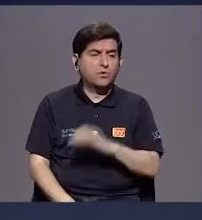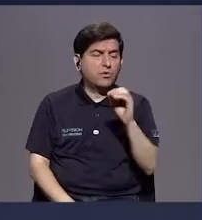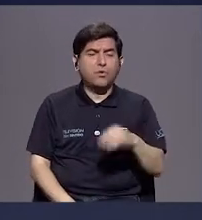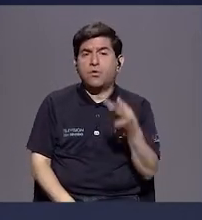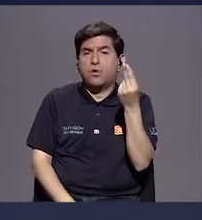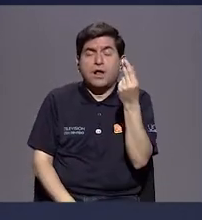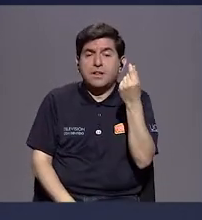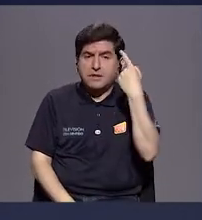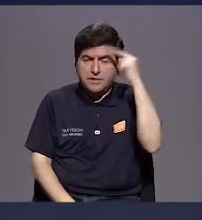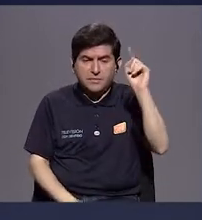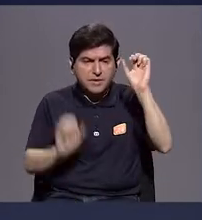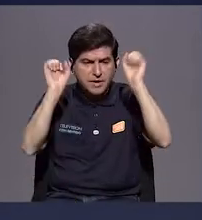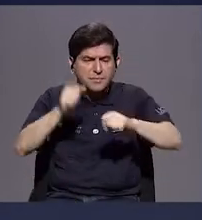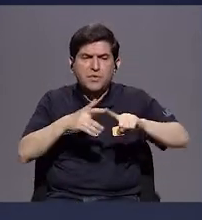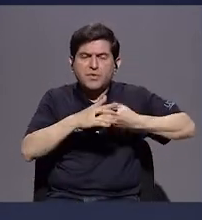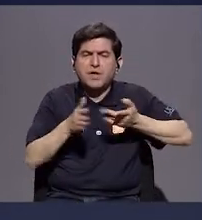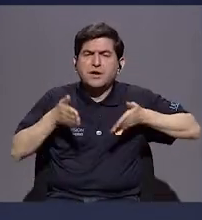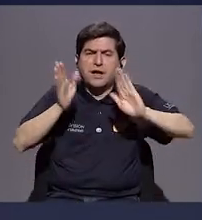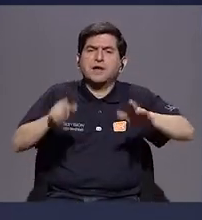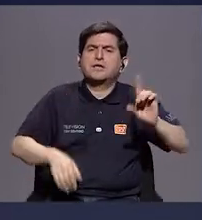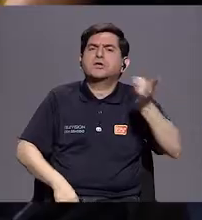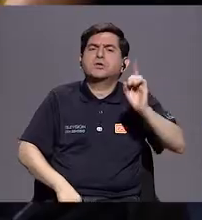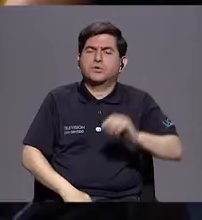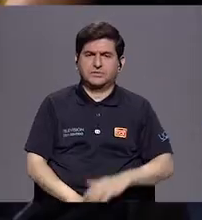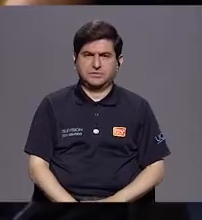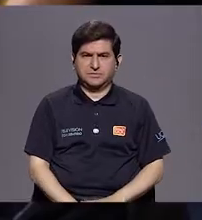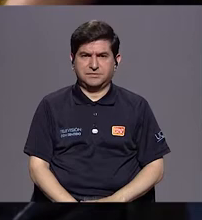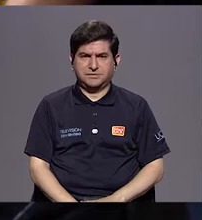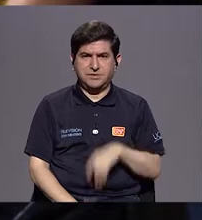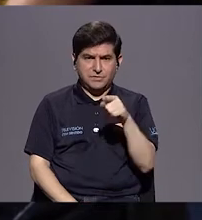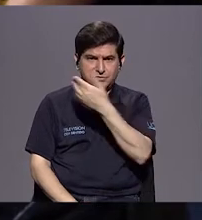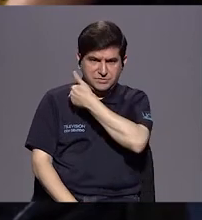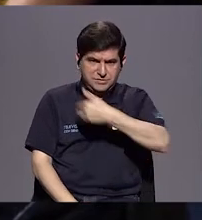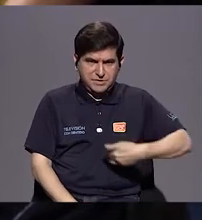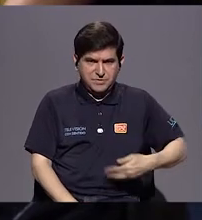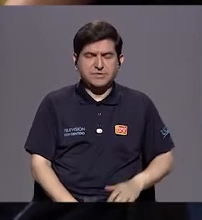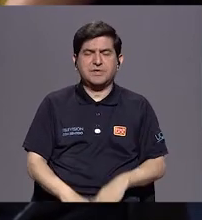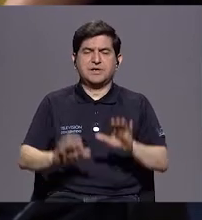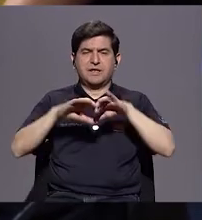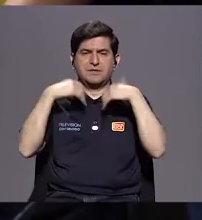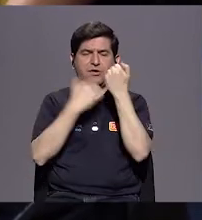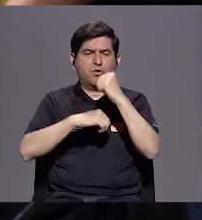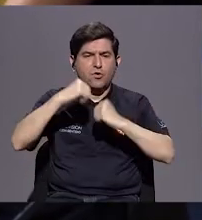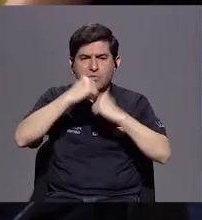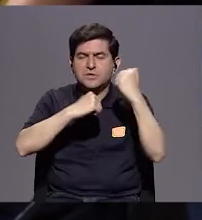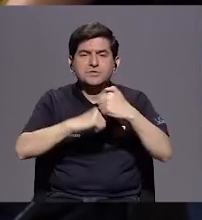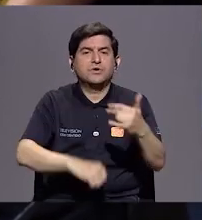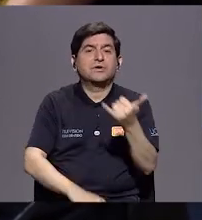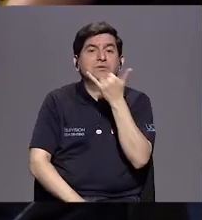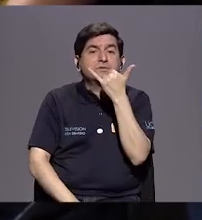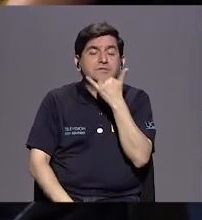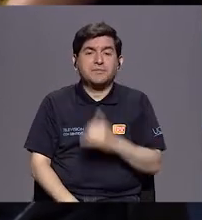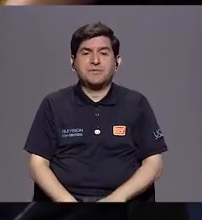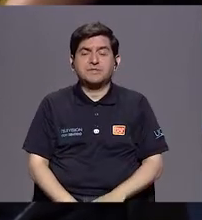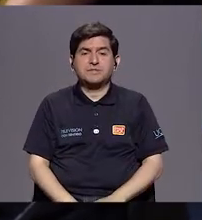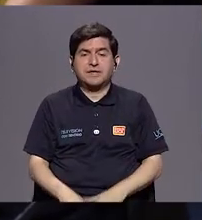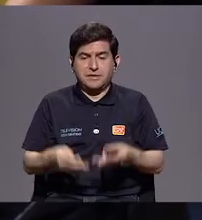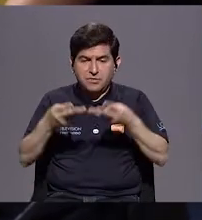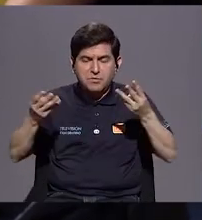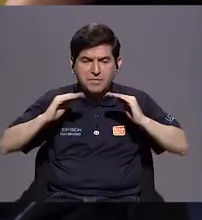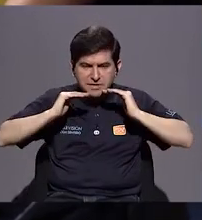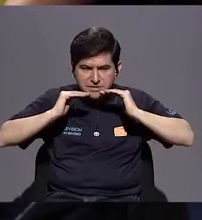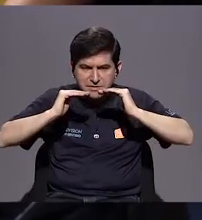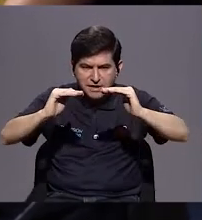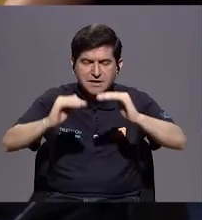a sacar los recursos para atender los caminos? Sí, básicamente, bueno, usted es presidente de la Comisión de Infraestructura, ¿qué pasaría con el asfalto que se le da a las